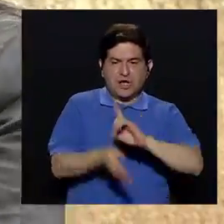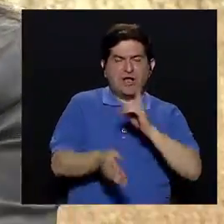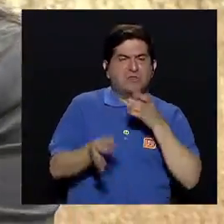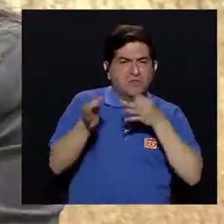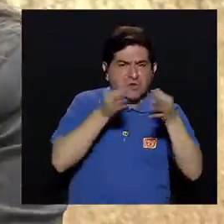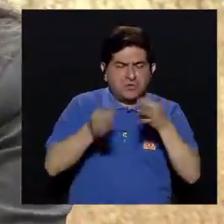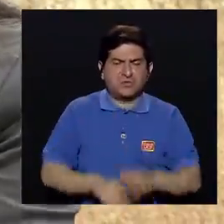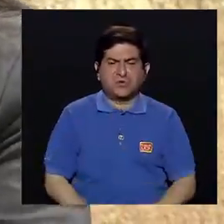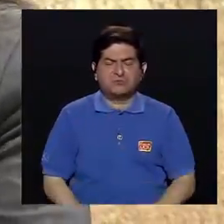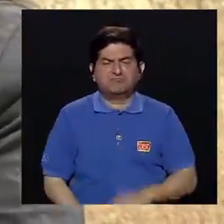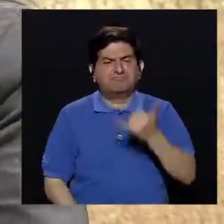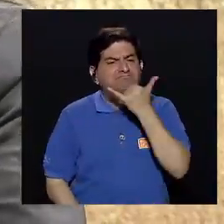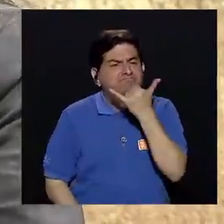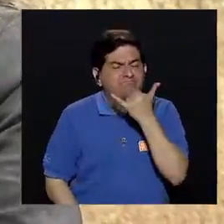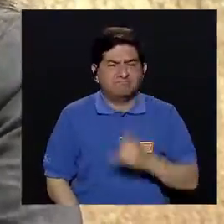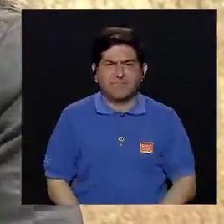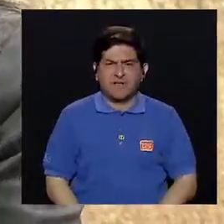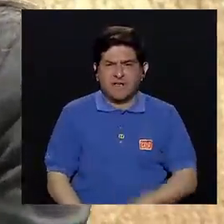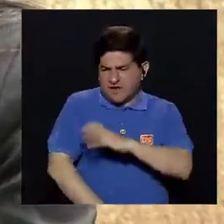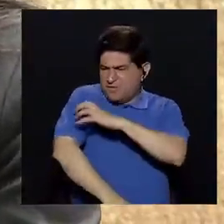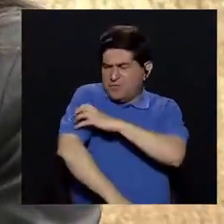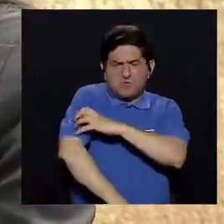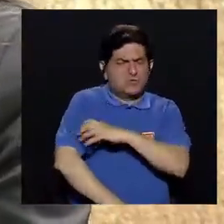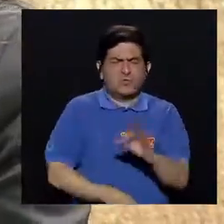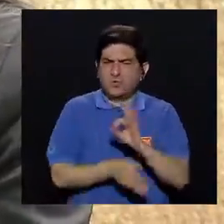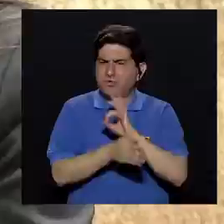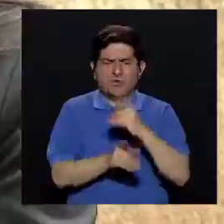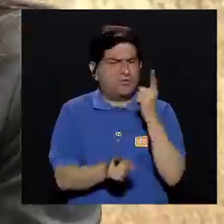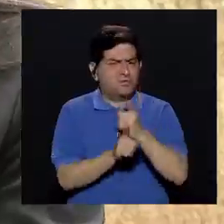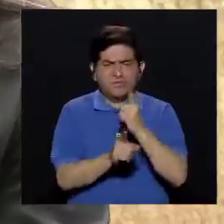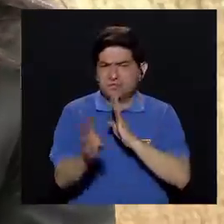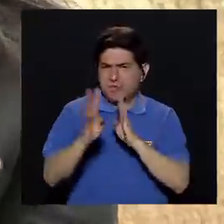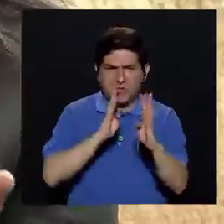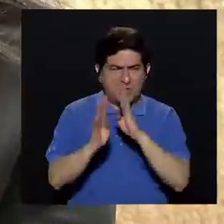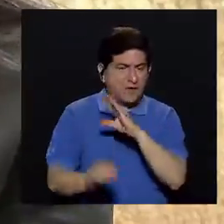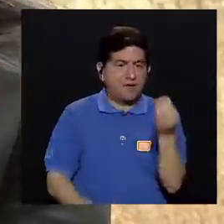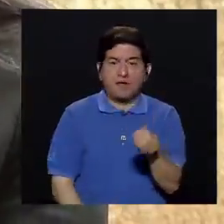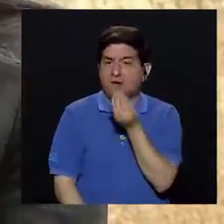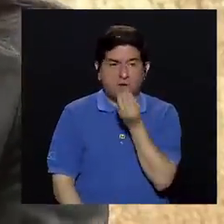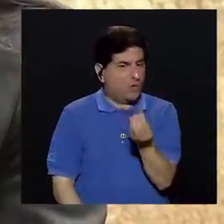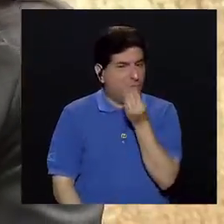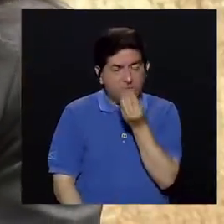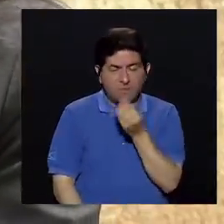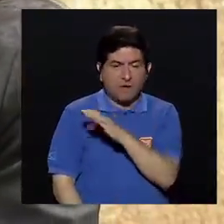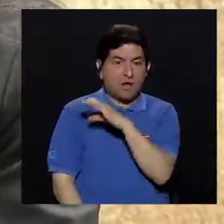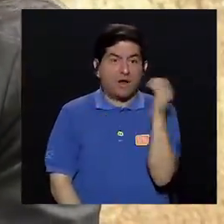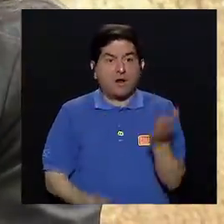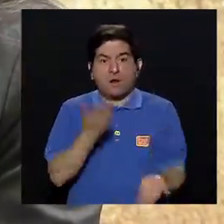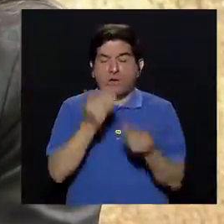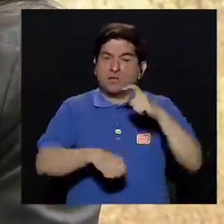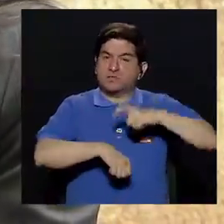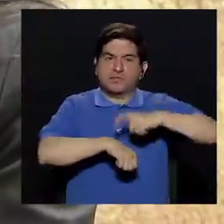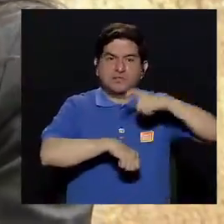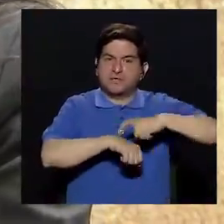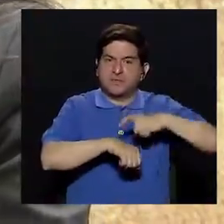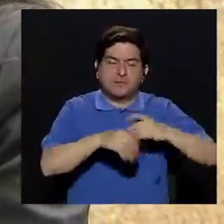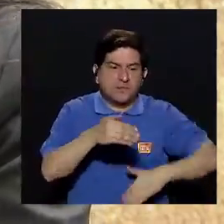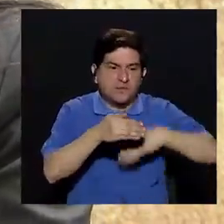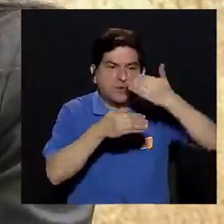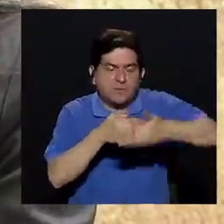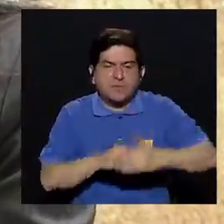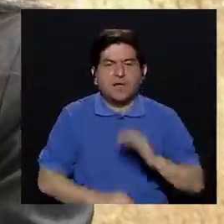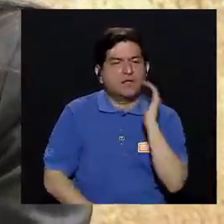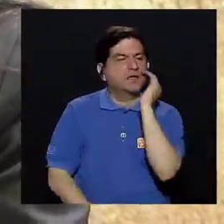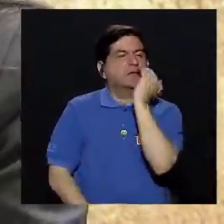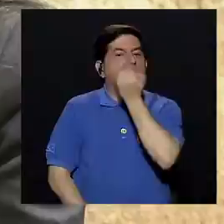musculatura no va a tener la función adecuada, ni siquiera para hablar o ni siquiera para comer, o inclusive a la hora, el